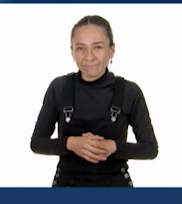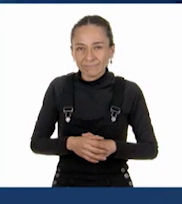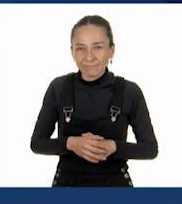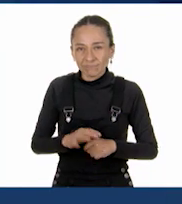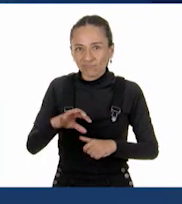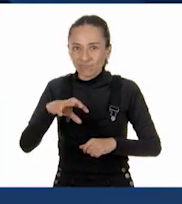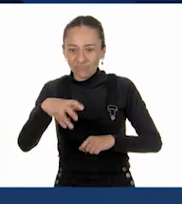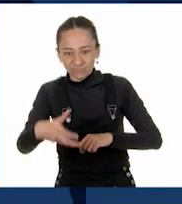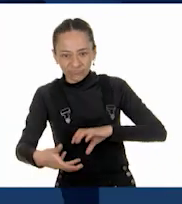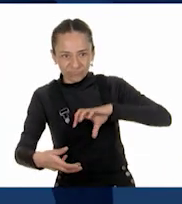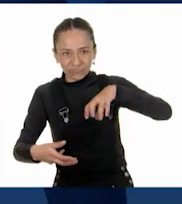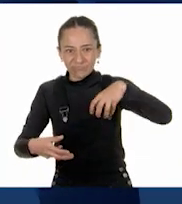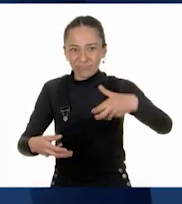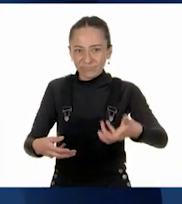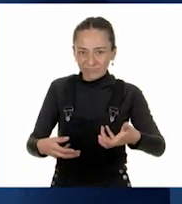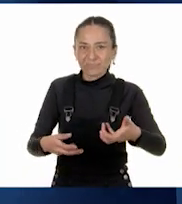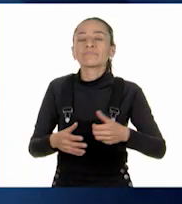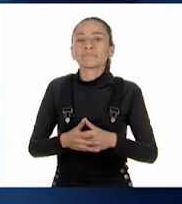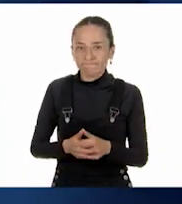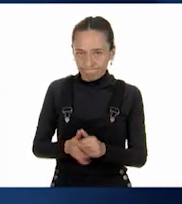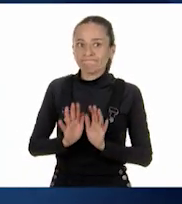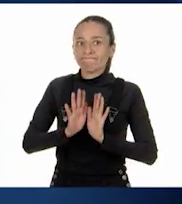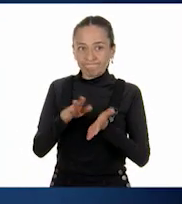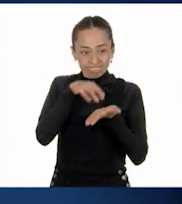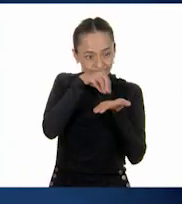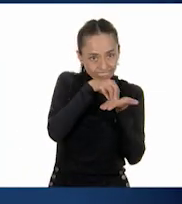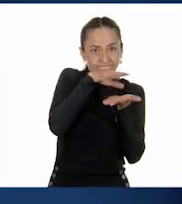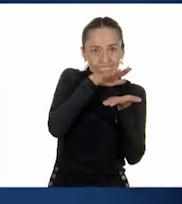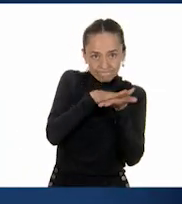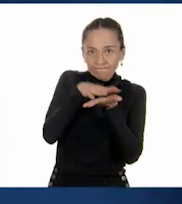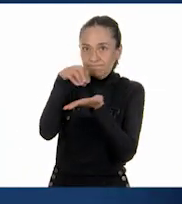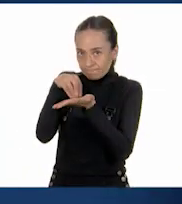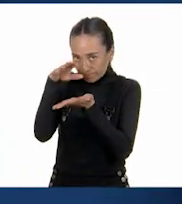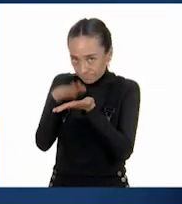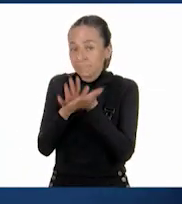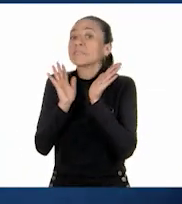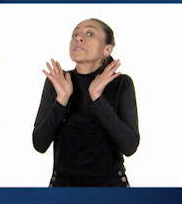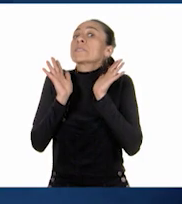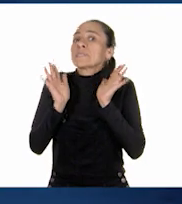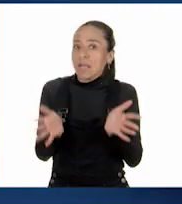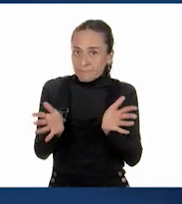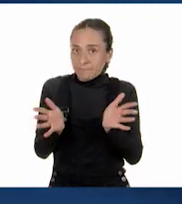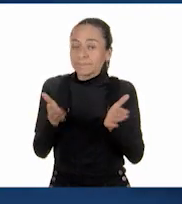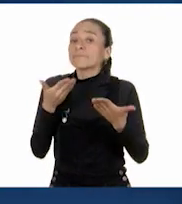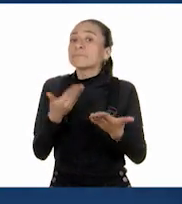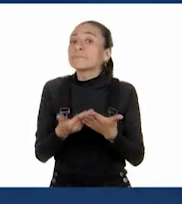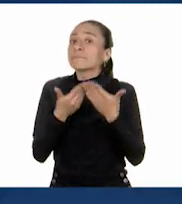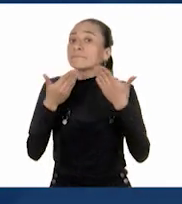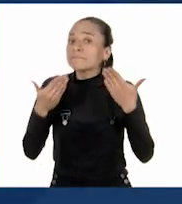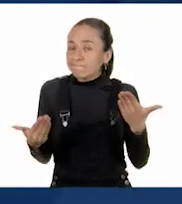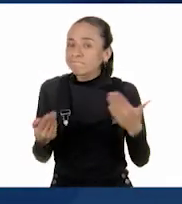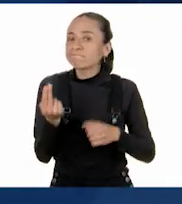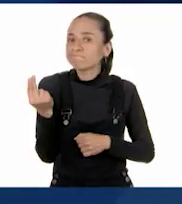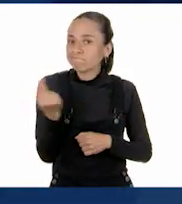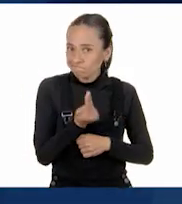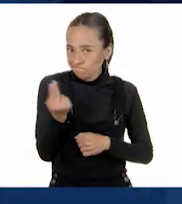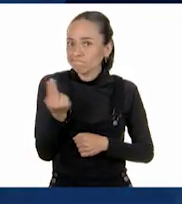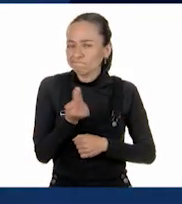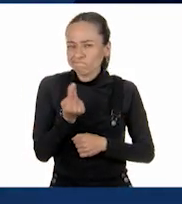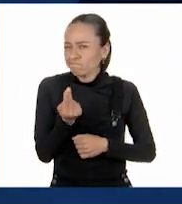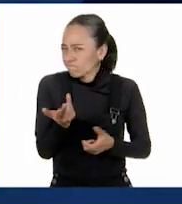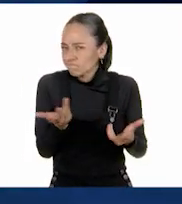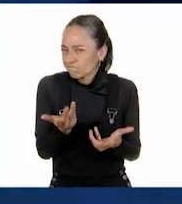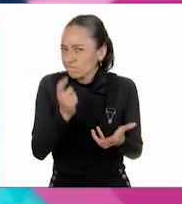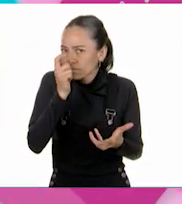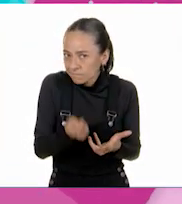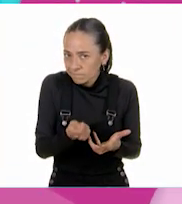Pues ya tenemos los datos registrados. Ahora tenemos que escribir una fracción que